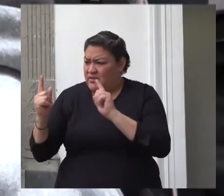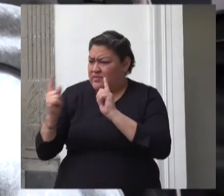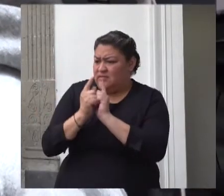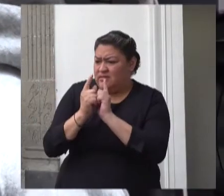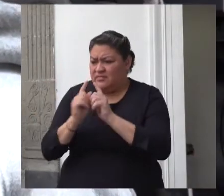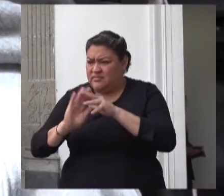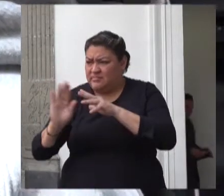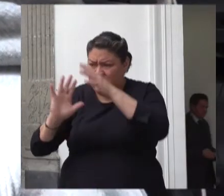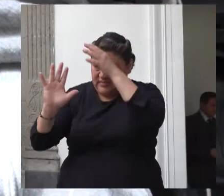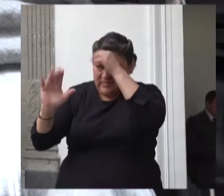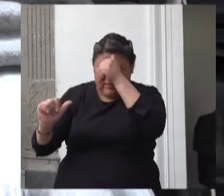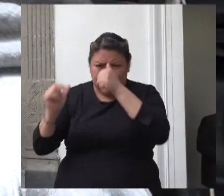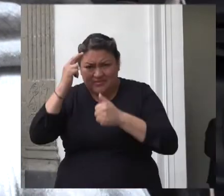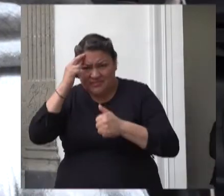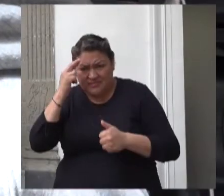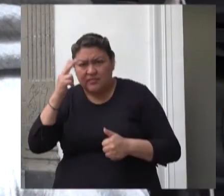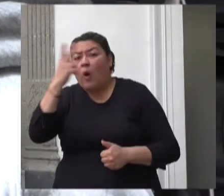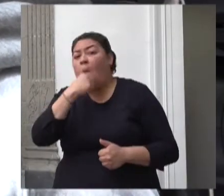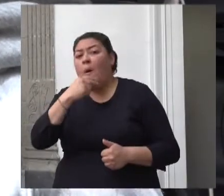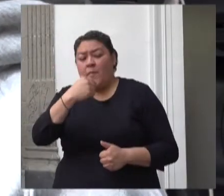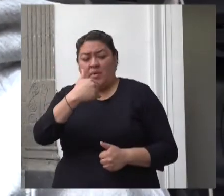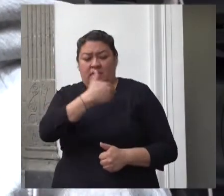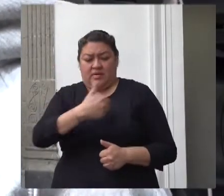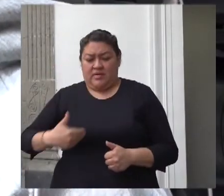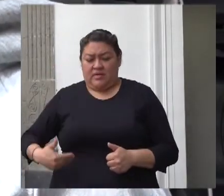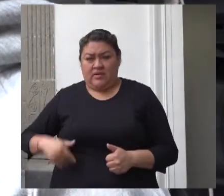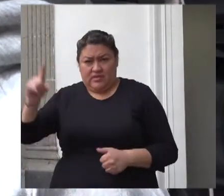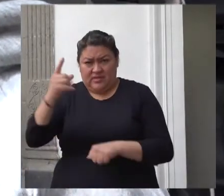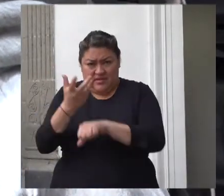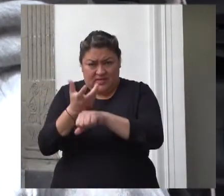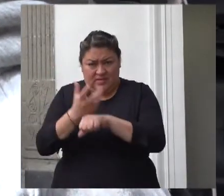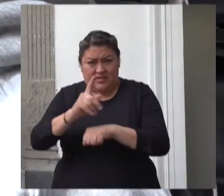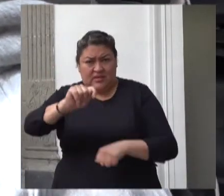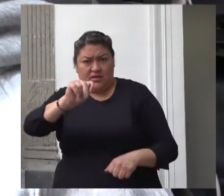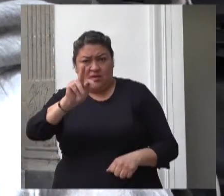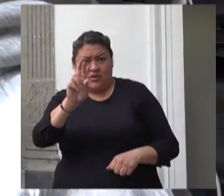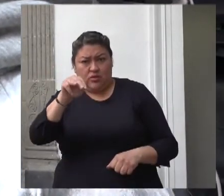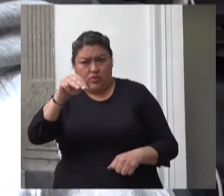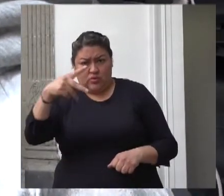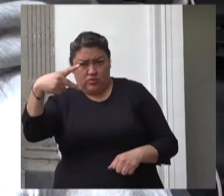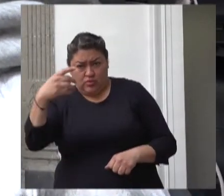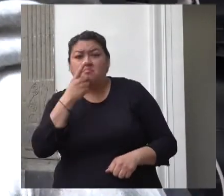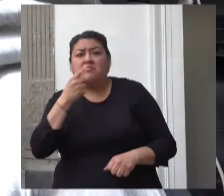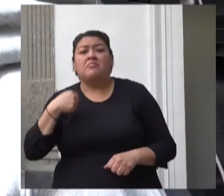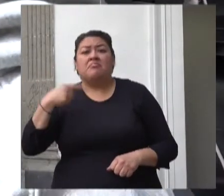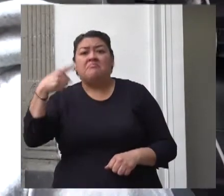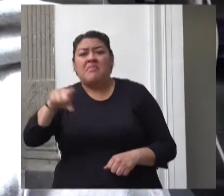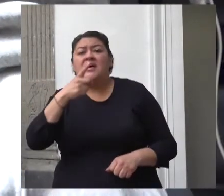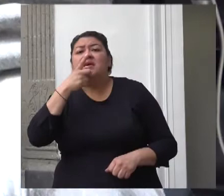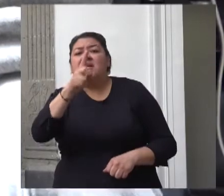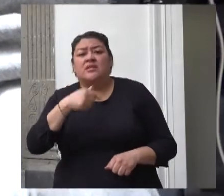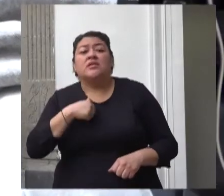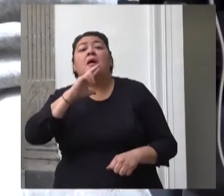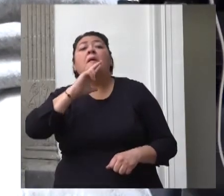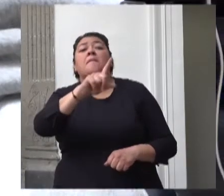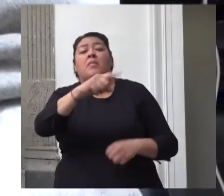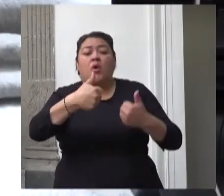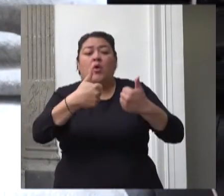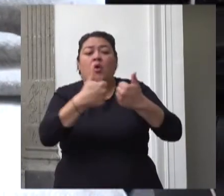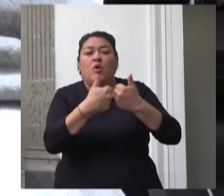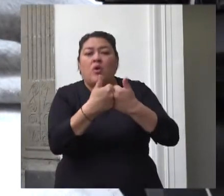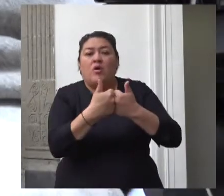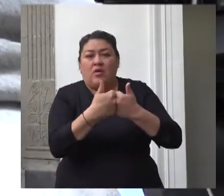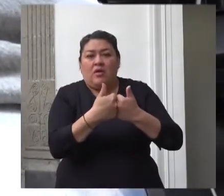por la petición del presidente Trump de los migrantes de eliminar ese flujo